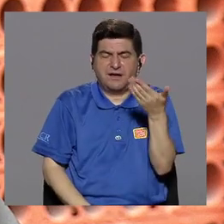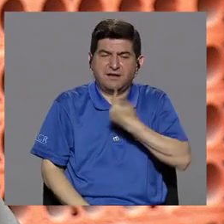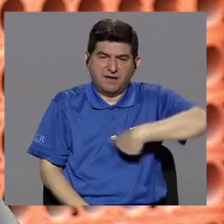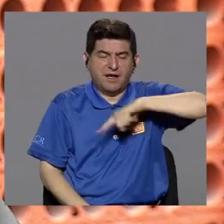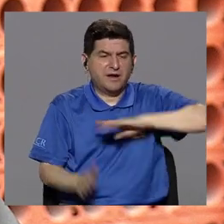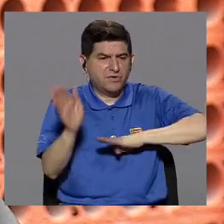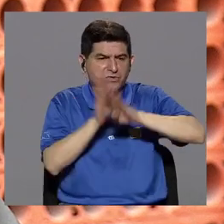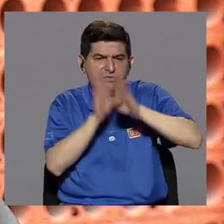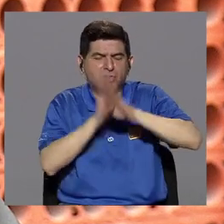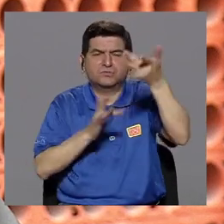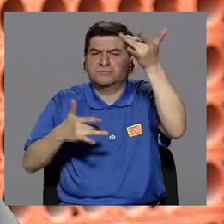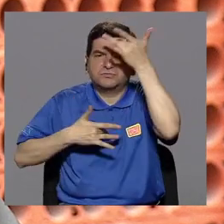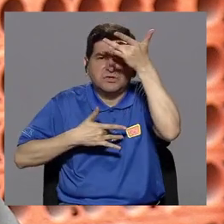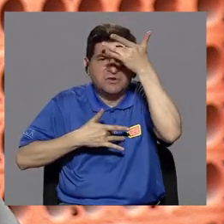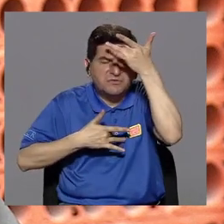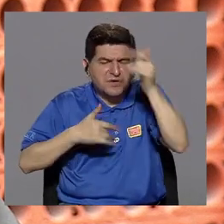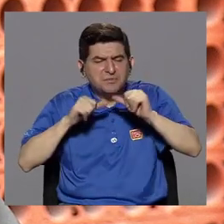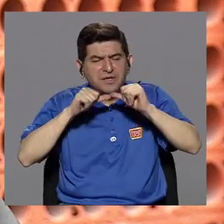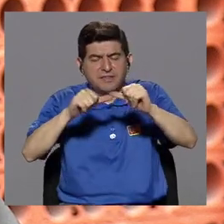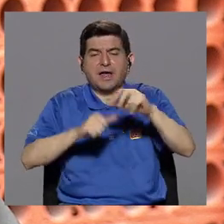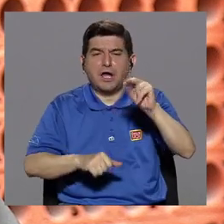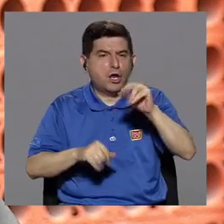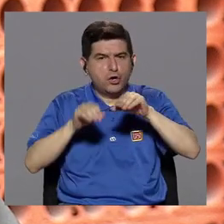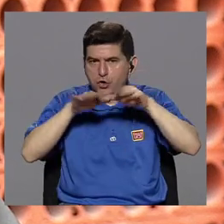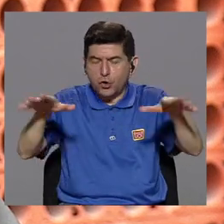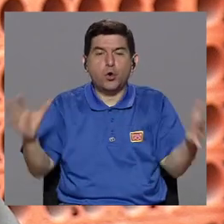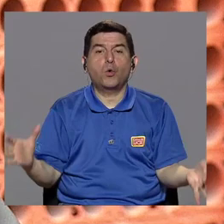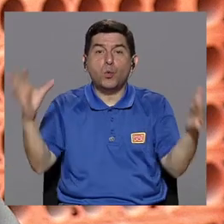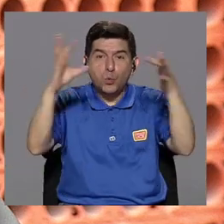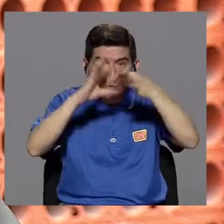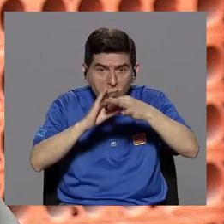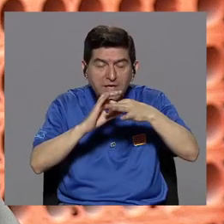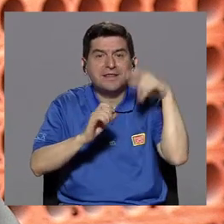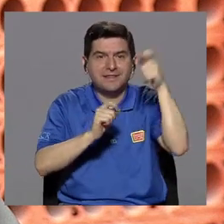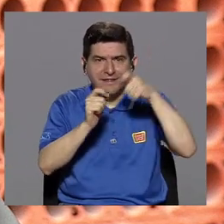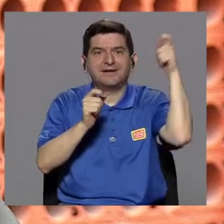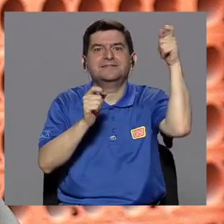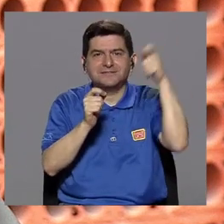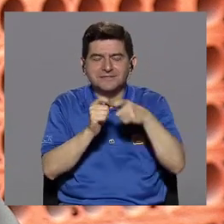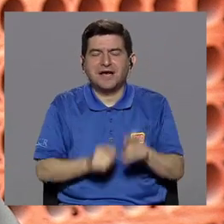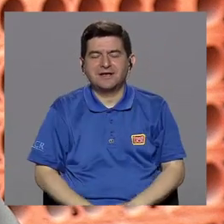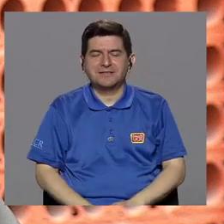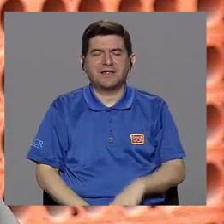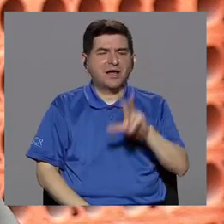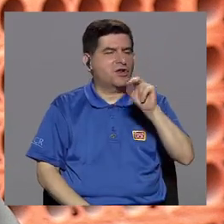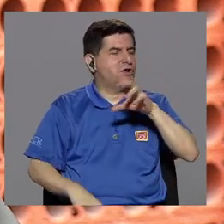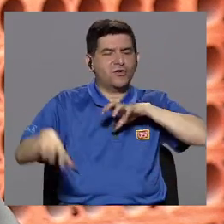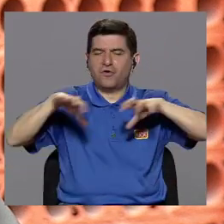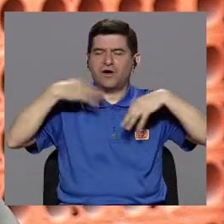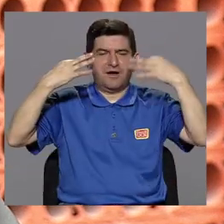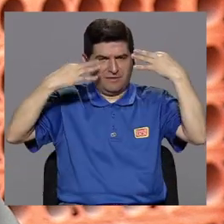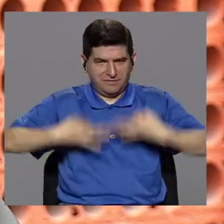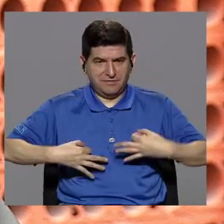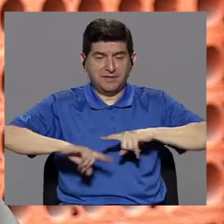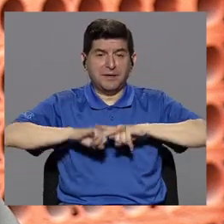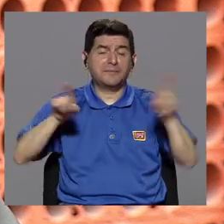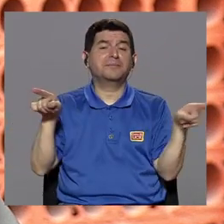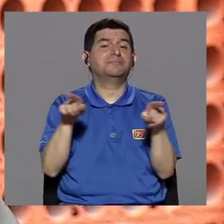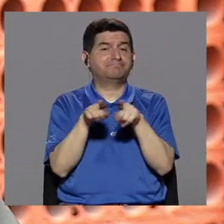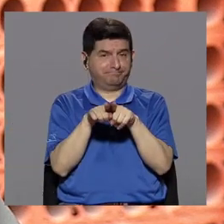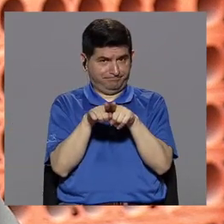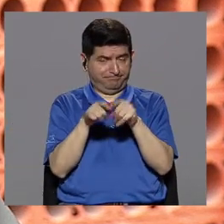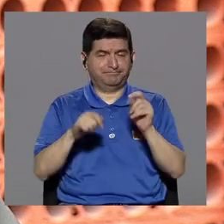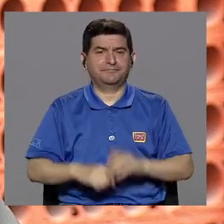desarrollar alguna enfermedad crónica no transmisible que está ligada justamente con el bajo hábito de actividad física. Pero también